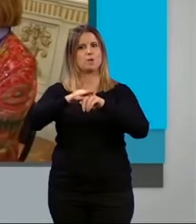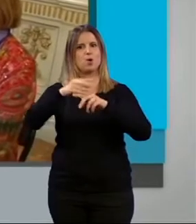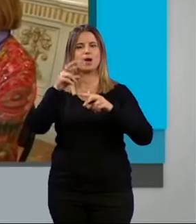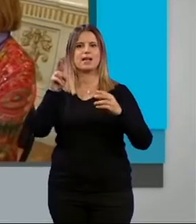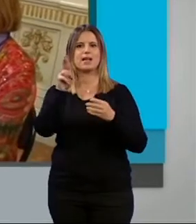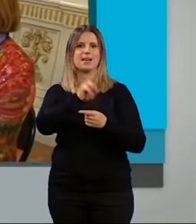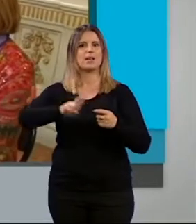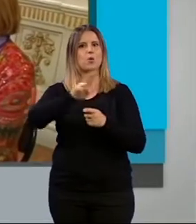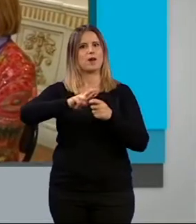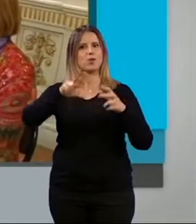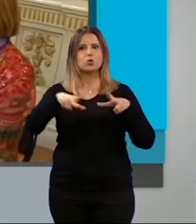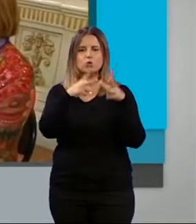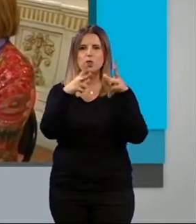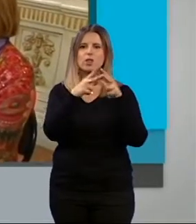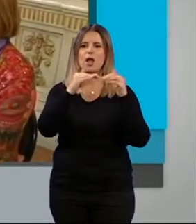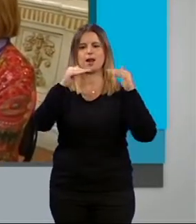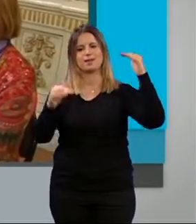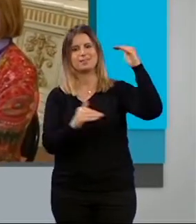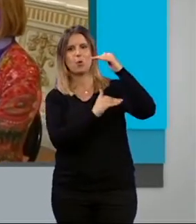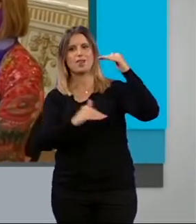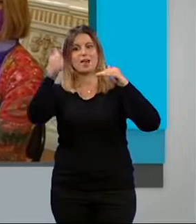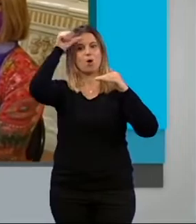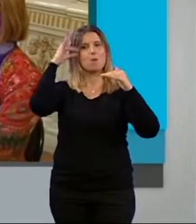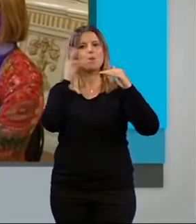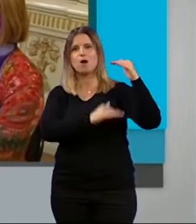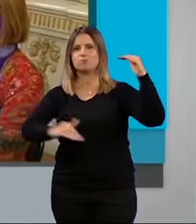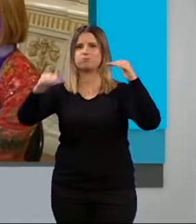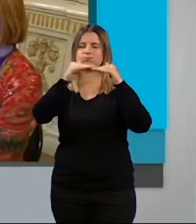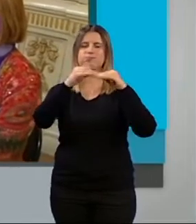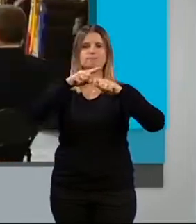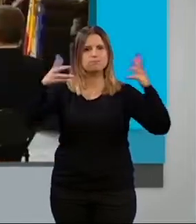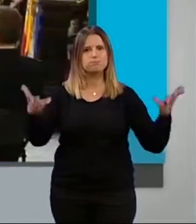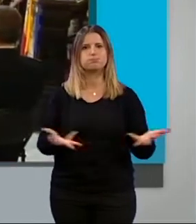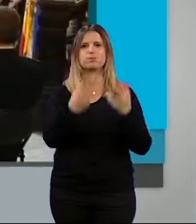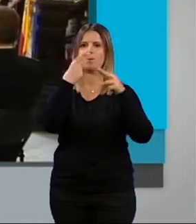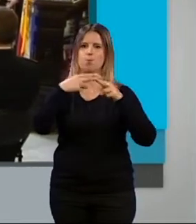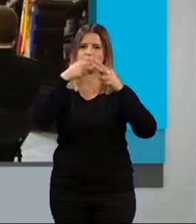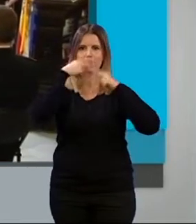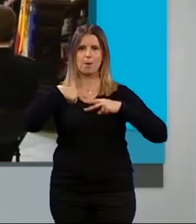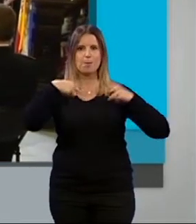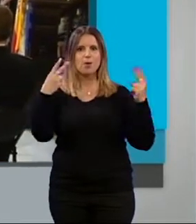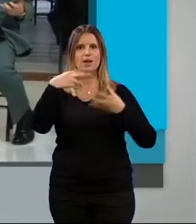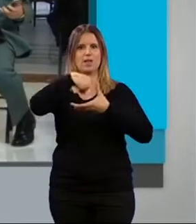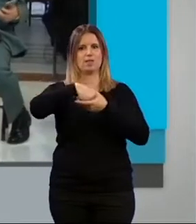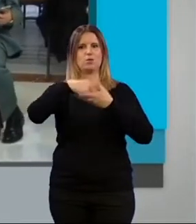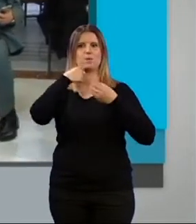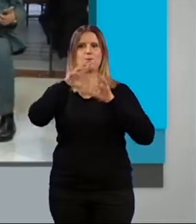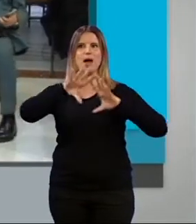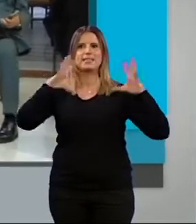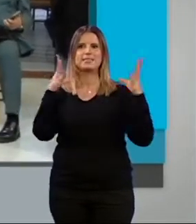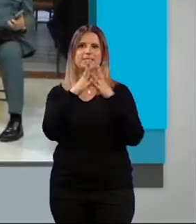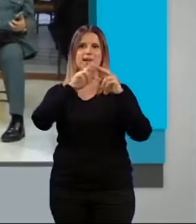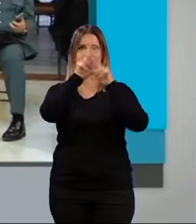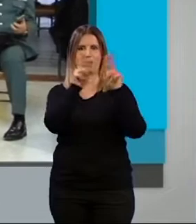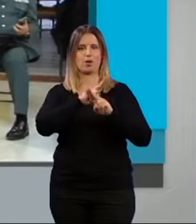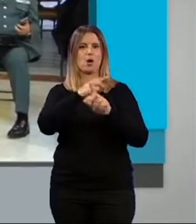no reproductora de las desigualdades entre mujeres y hombres y con promover dichas políticas públicas en el plano internacional con